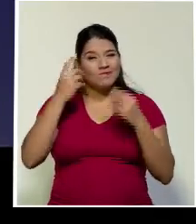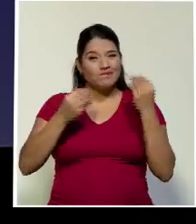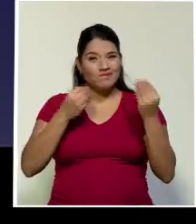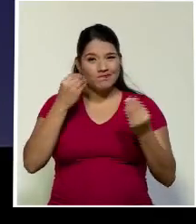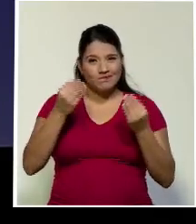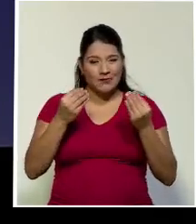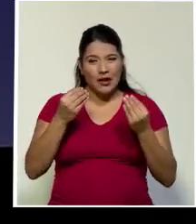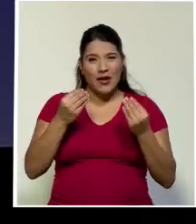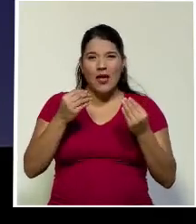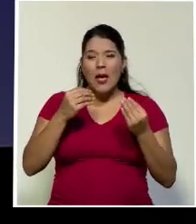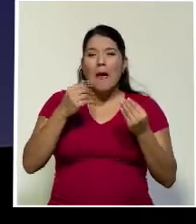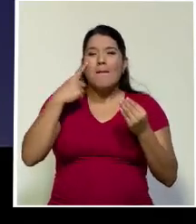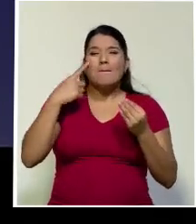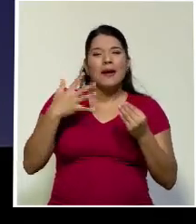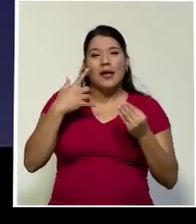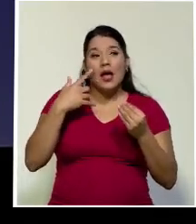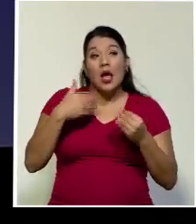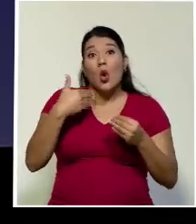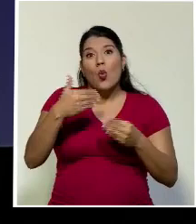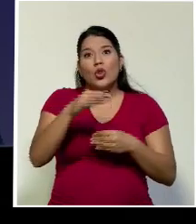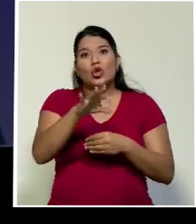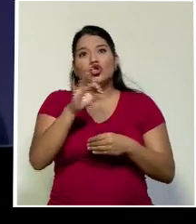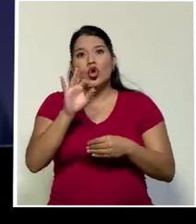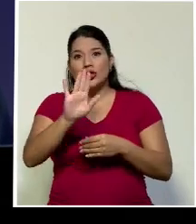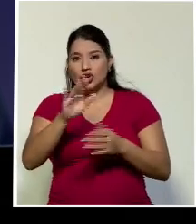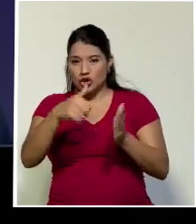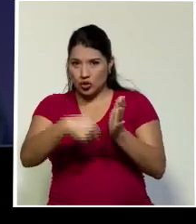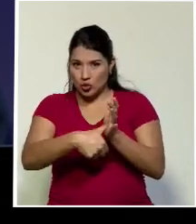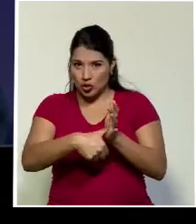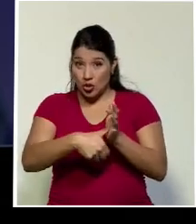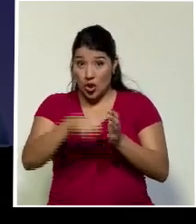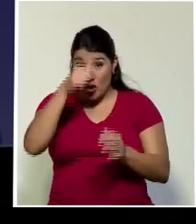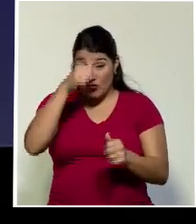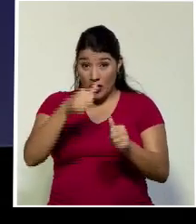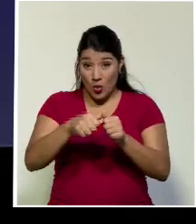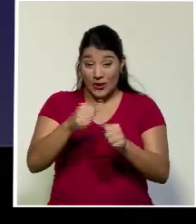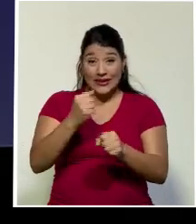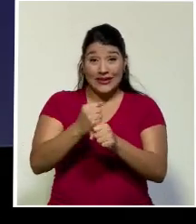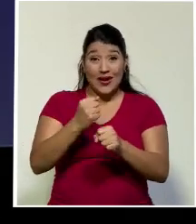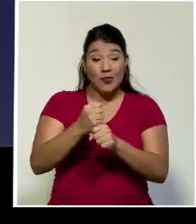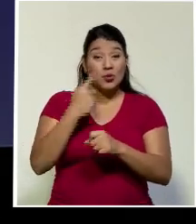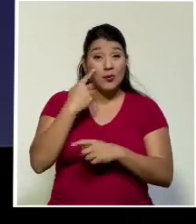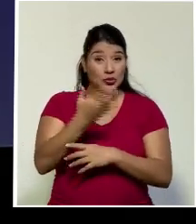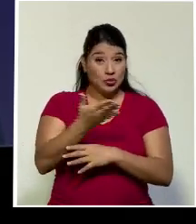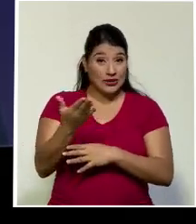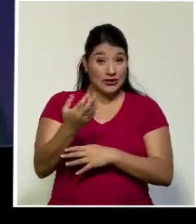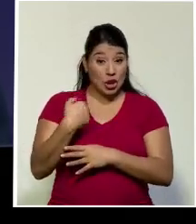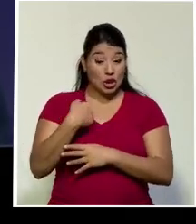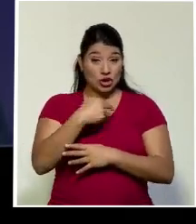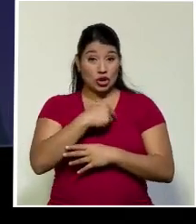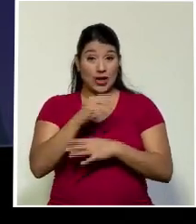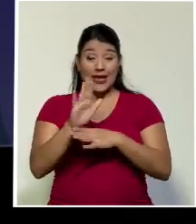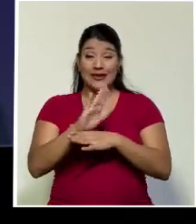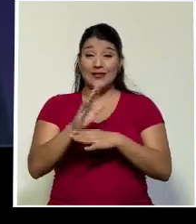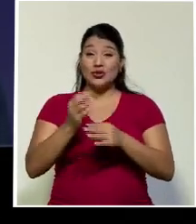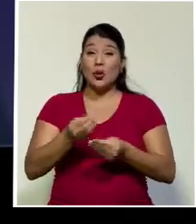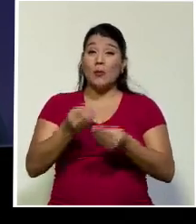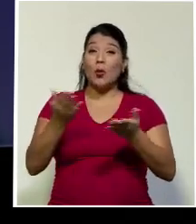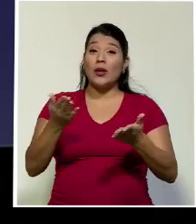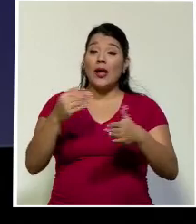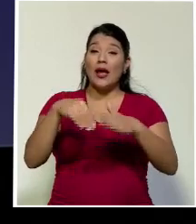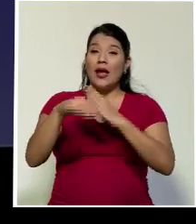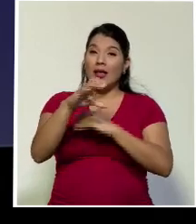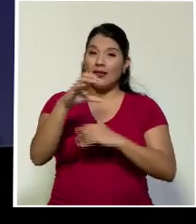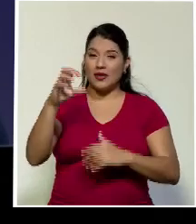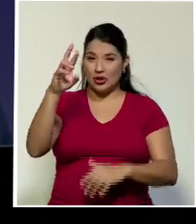para a la hora de escoger su voto. Recuerde, trabajamos para usted. Somos la Televisión